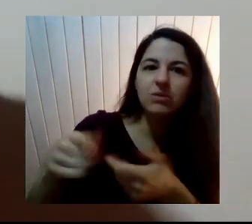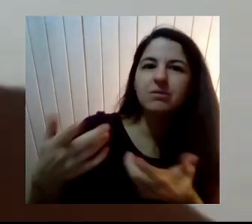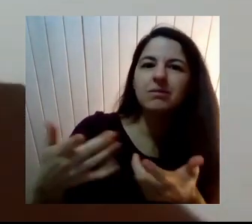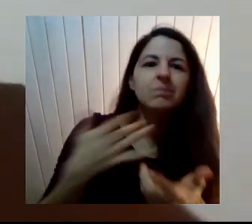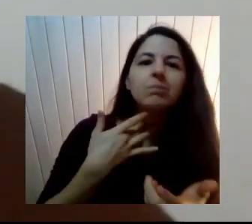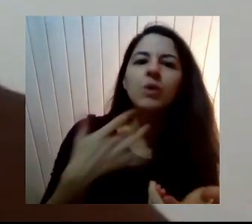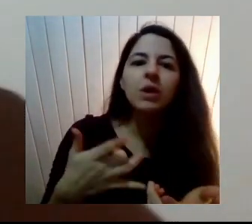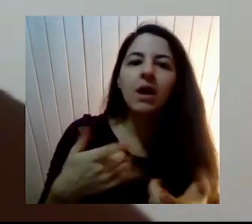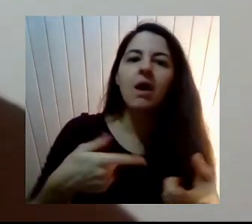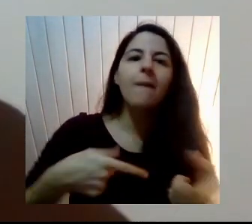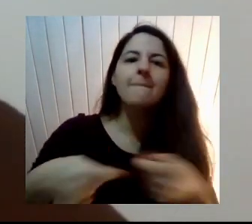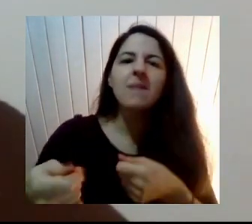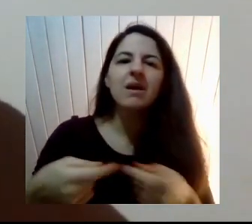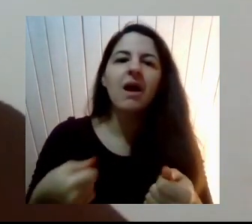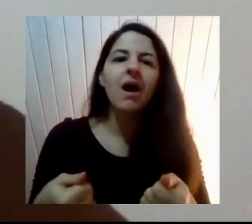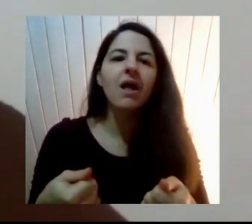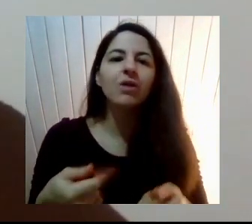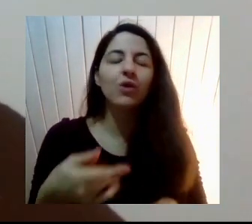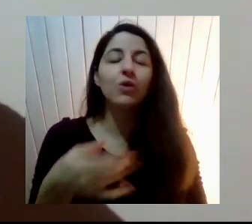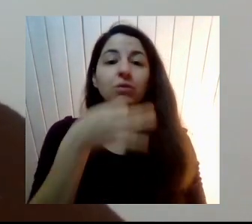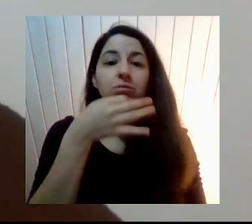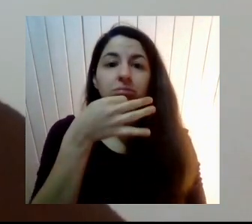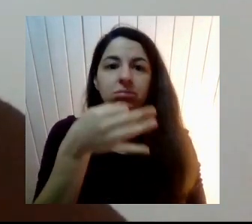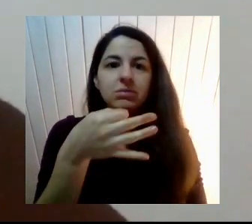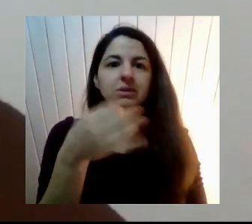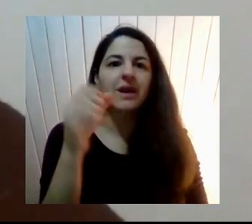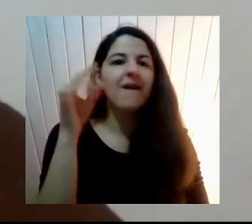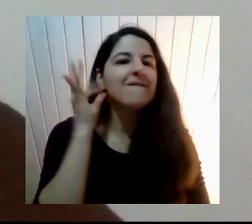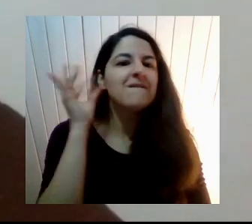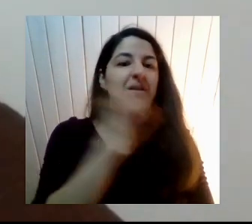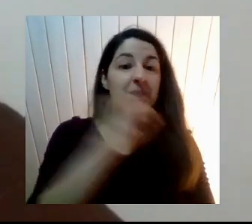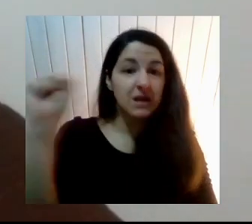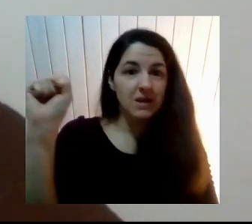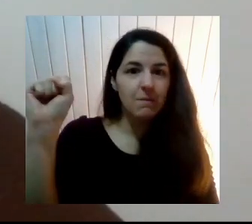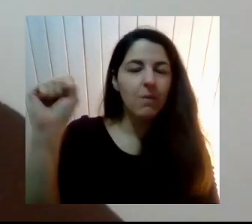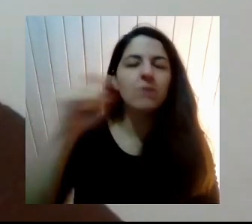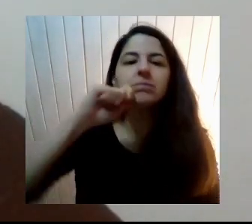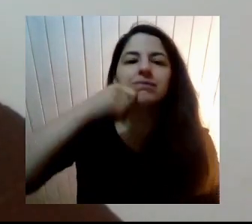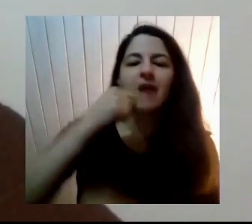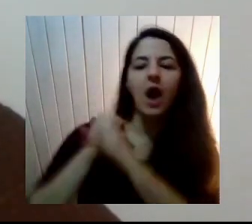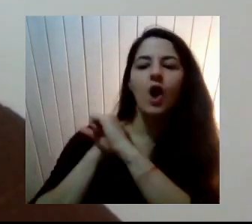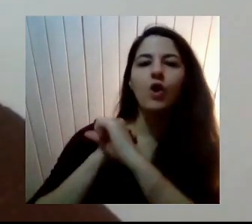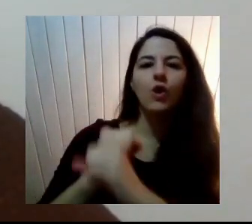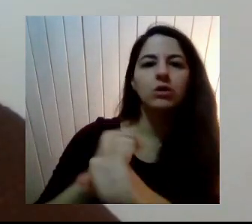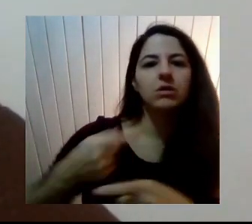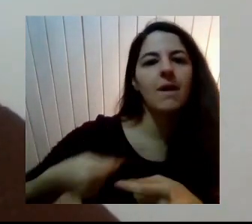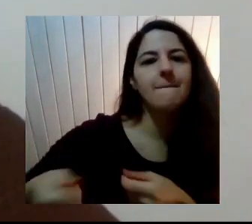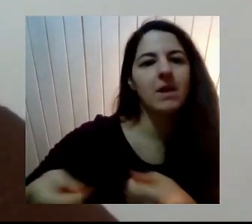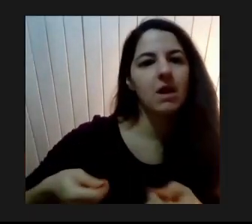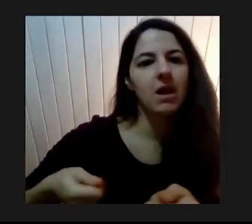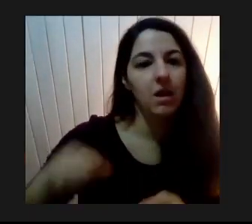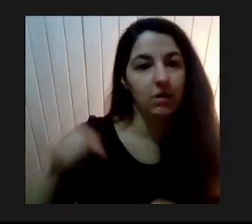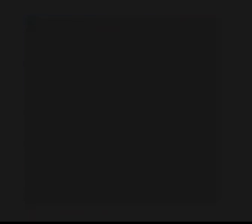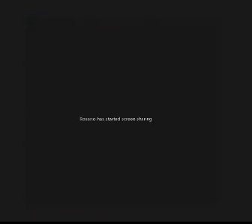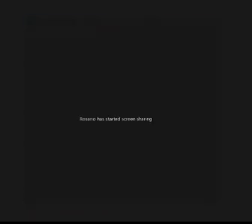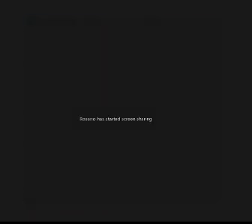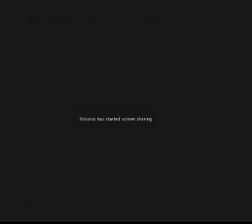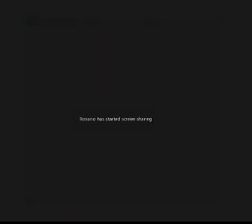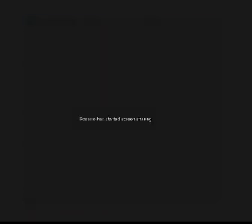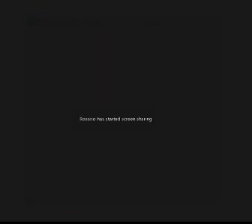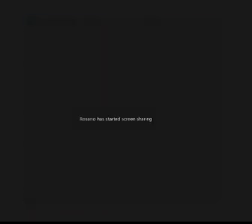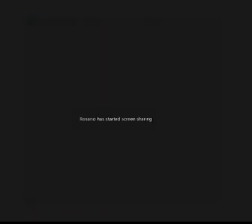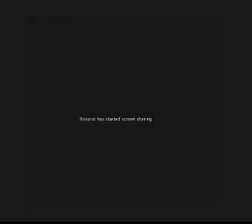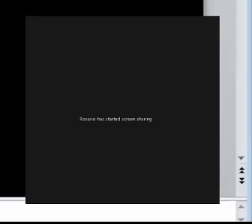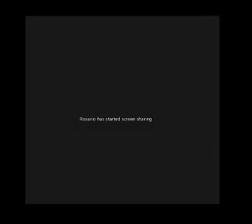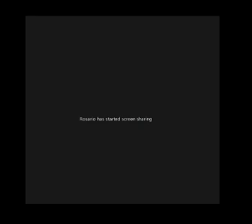vez Antipatriarcal Y anticapitalista Y en ese sentido Yo les traje Algunas cosas Que creo que Yo soy